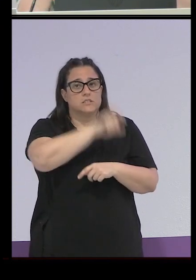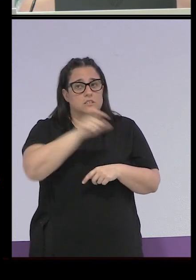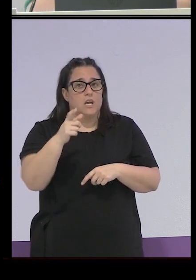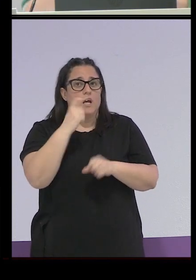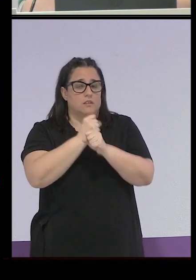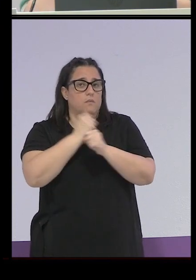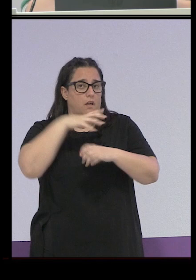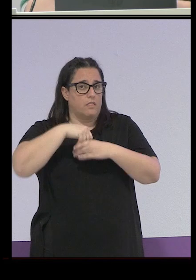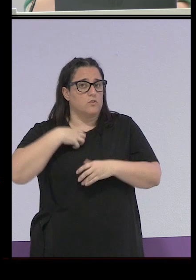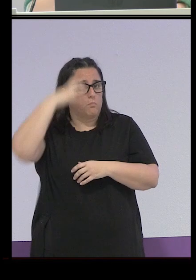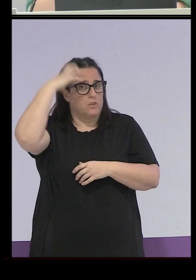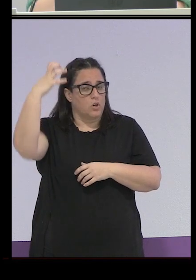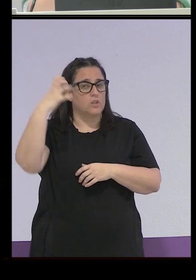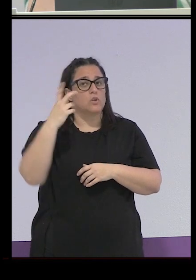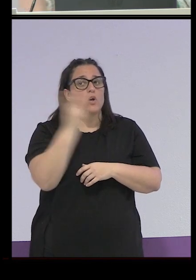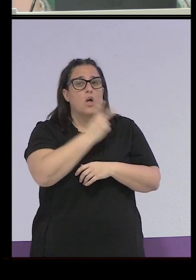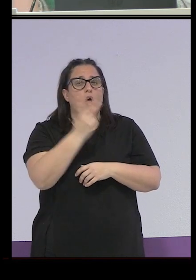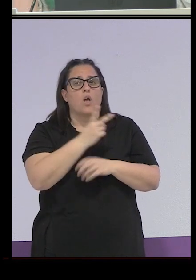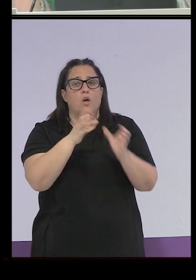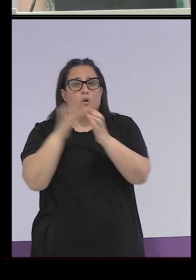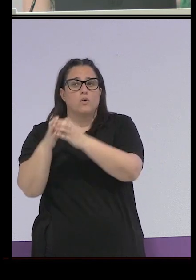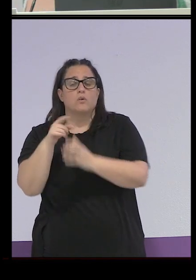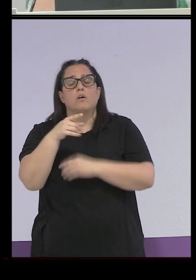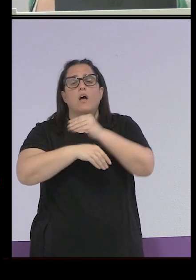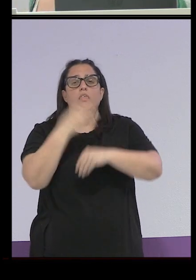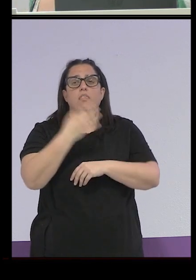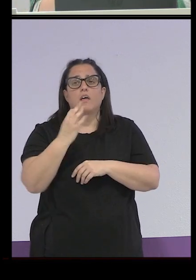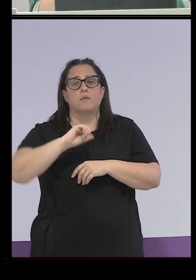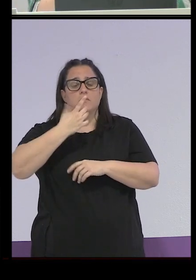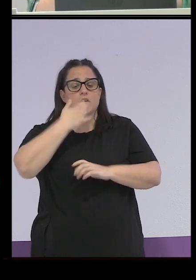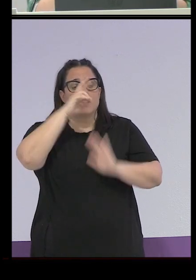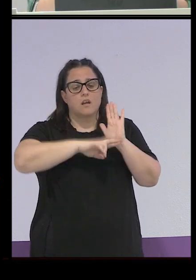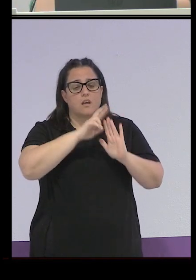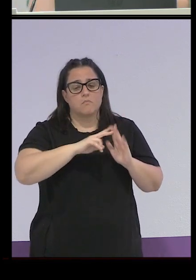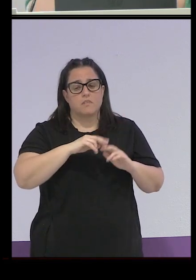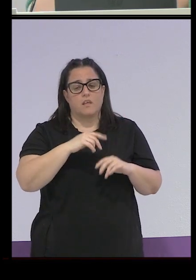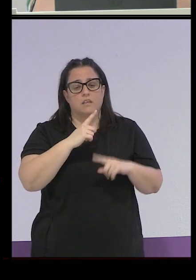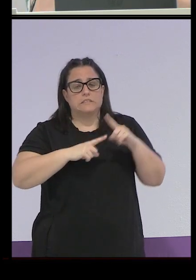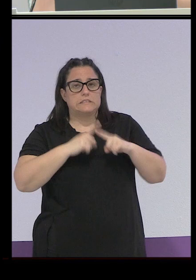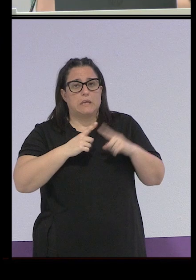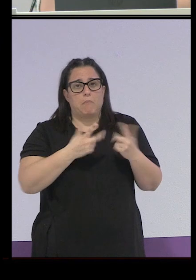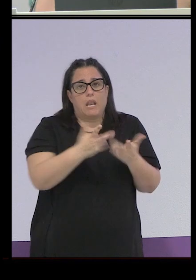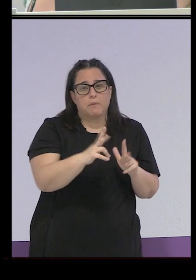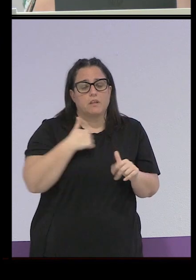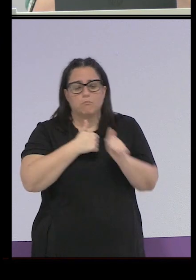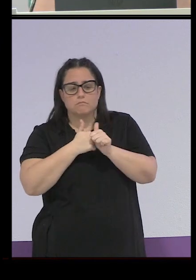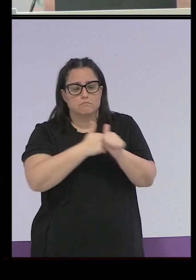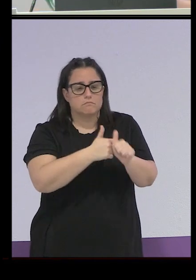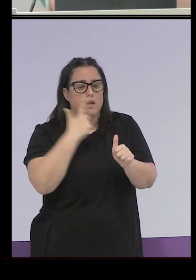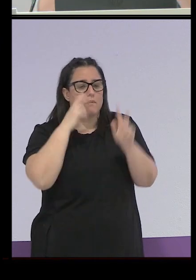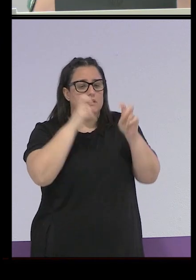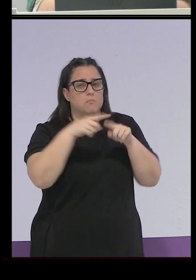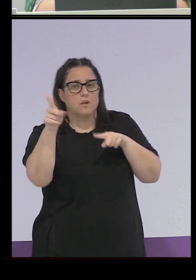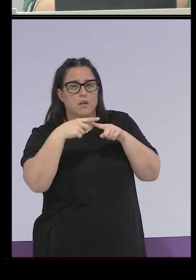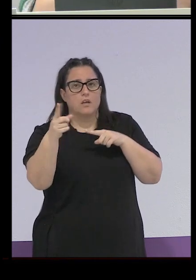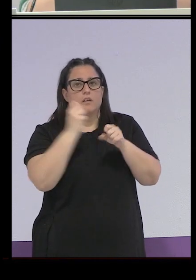patronato que entre otras cosas hacían pues a las que estaban en un régimen de semilibertad pues las que hacían el seguimiento con el trabajo para